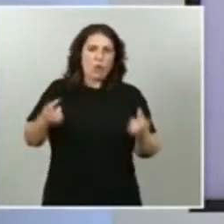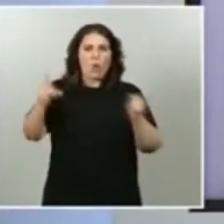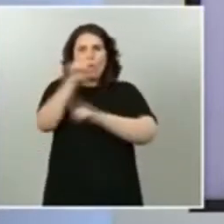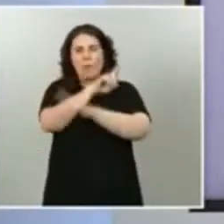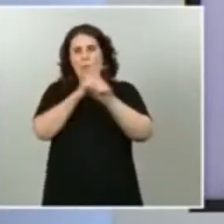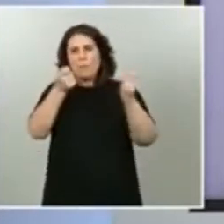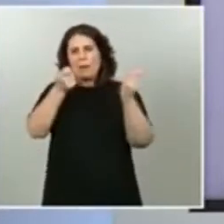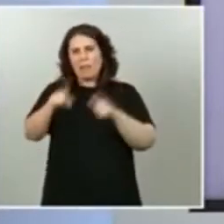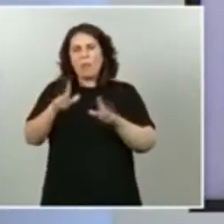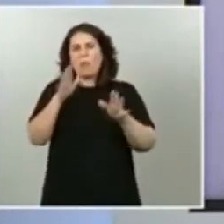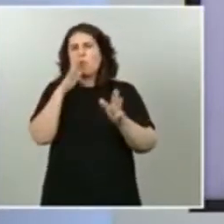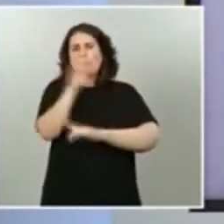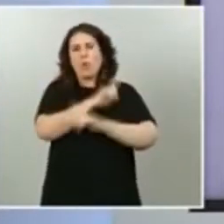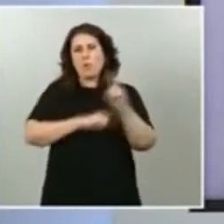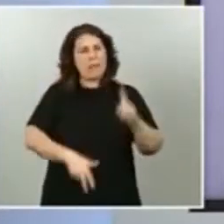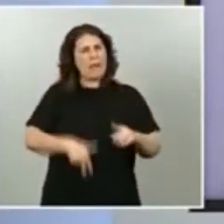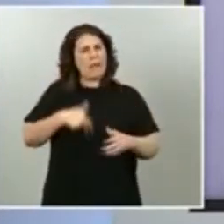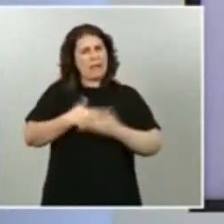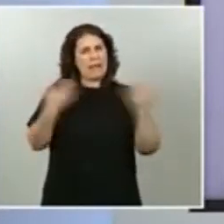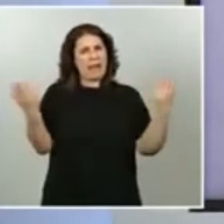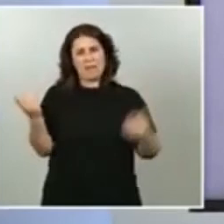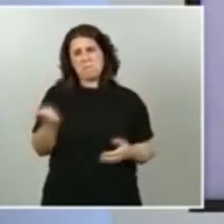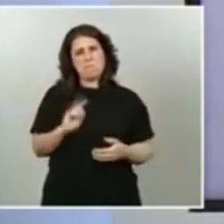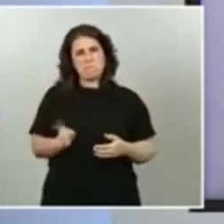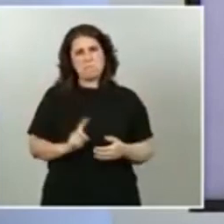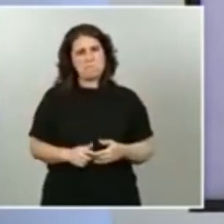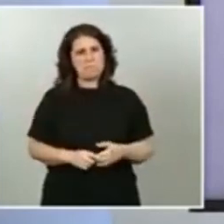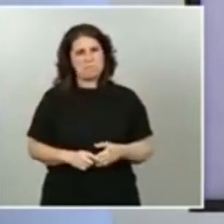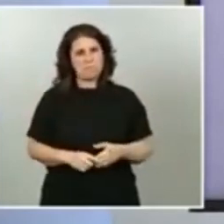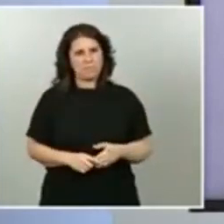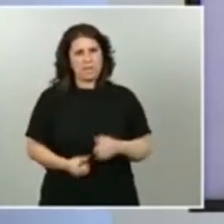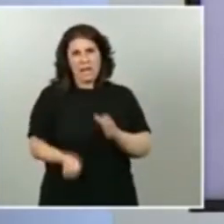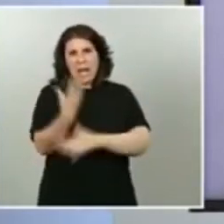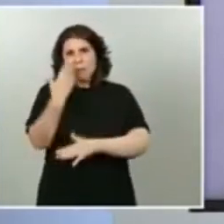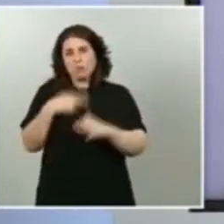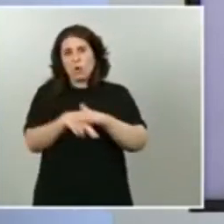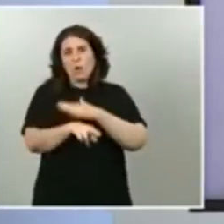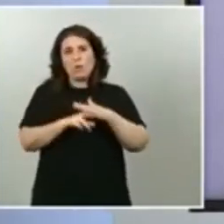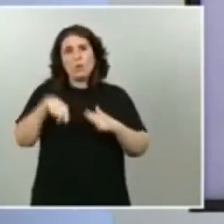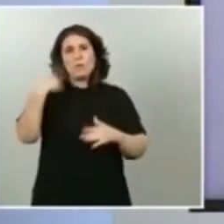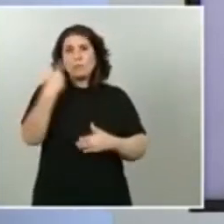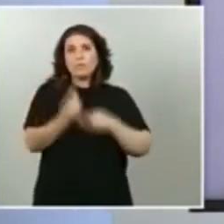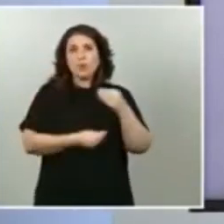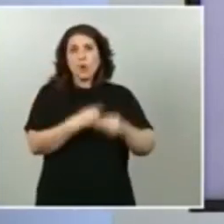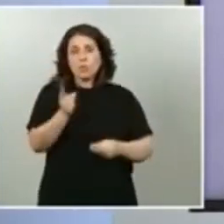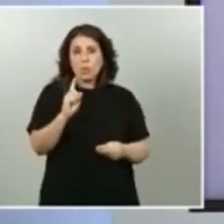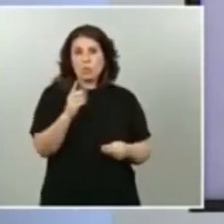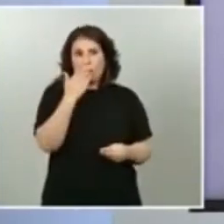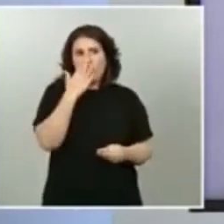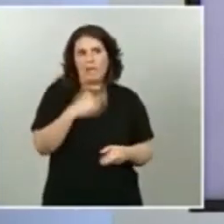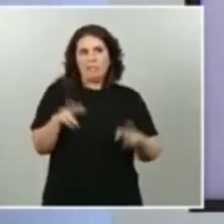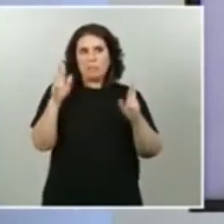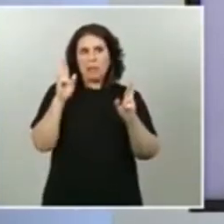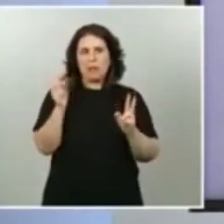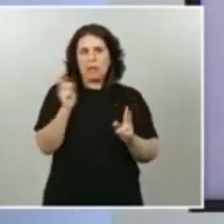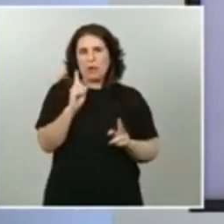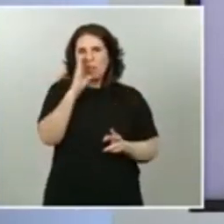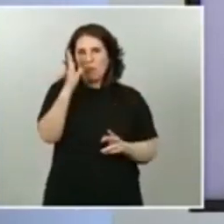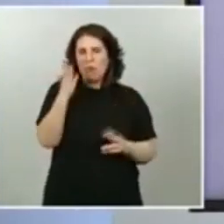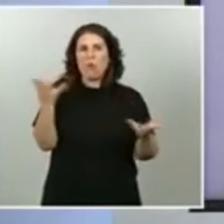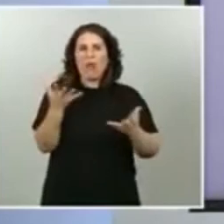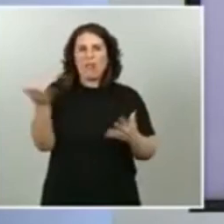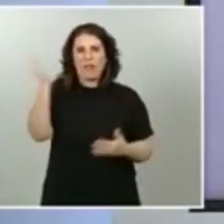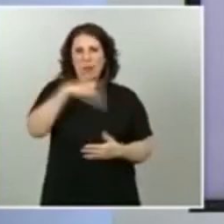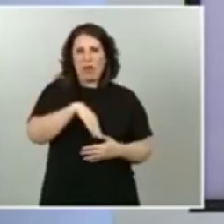sea un problema generar un recurso que luego pues no se use y espero afortunadamente porque no había urgencia lo digo porque tengo una experiencia